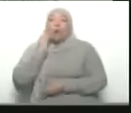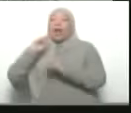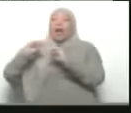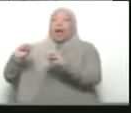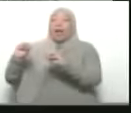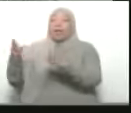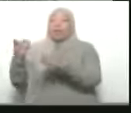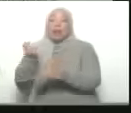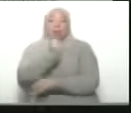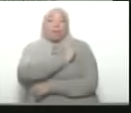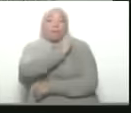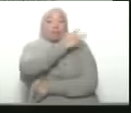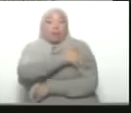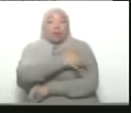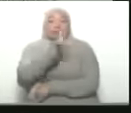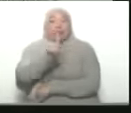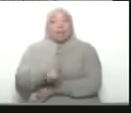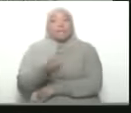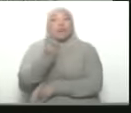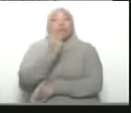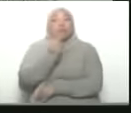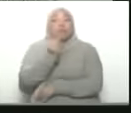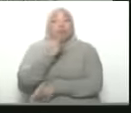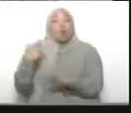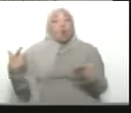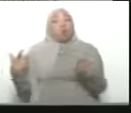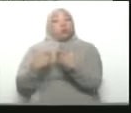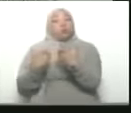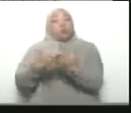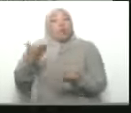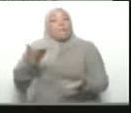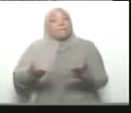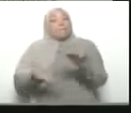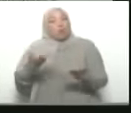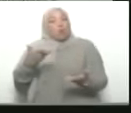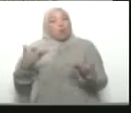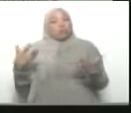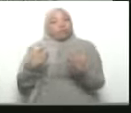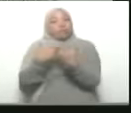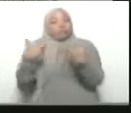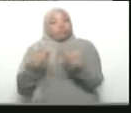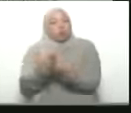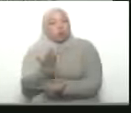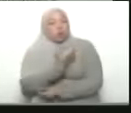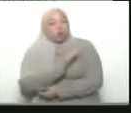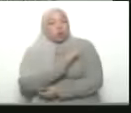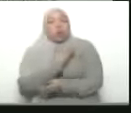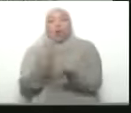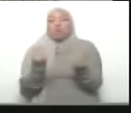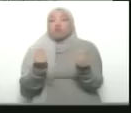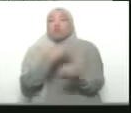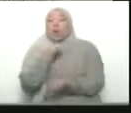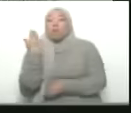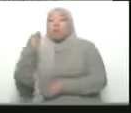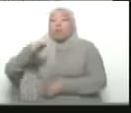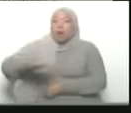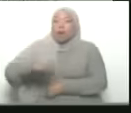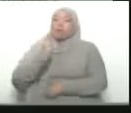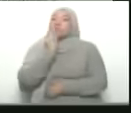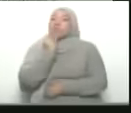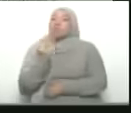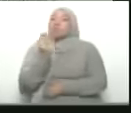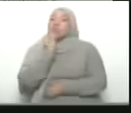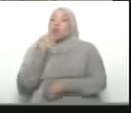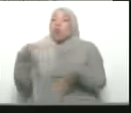e Israel a respetar la moral de la guerra ante los intensos bombardeos hebreos en la franja de Gaza y el asesinato de centenares de civiles israelíes